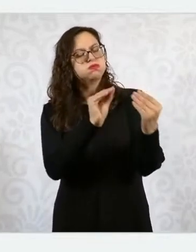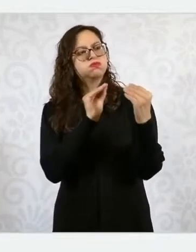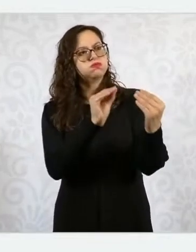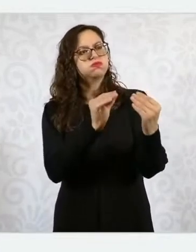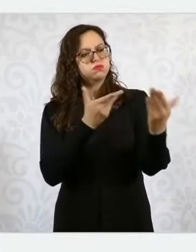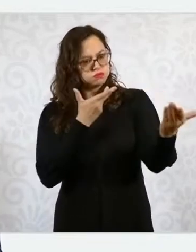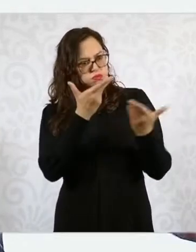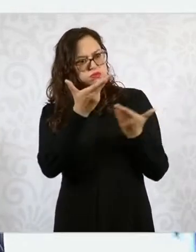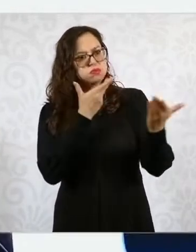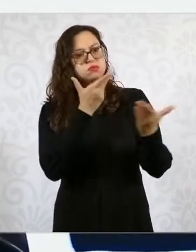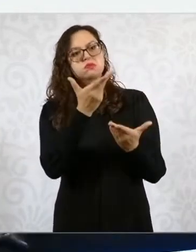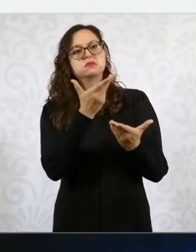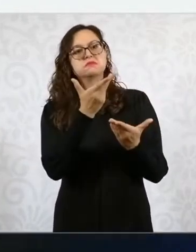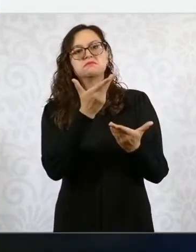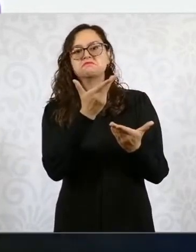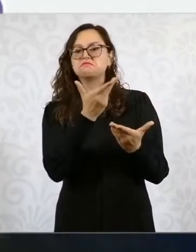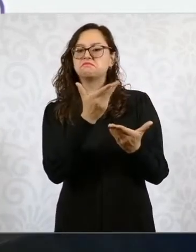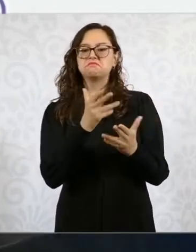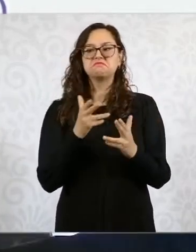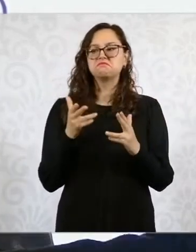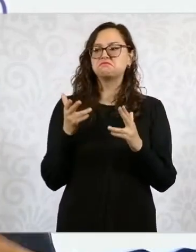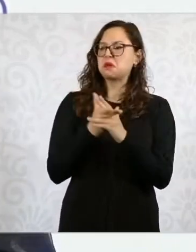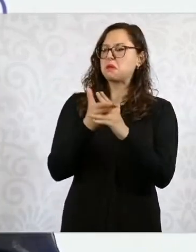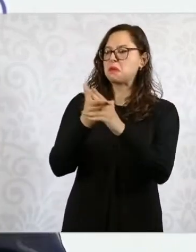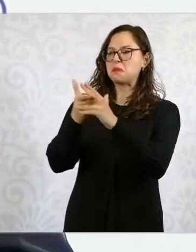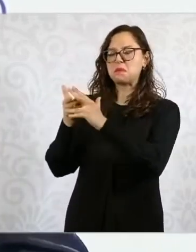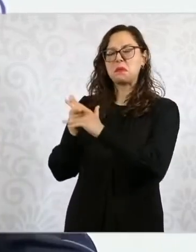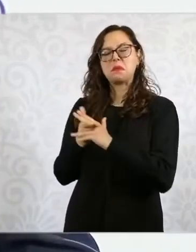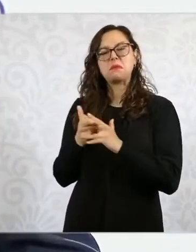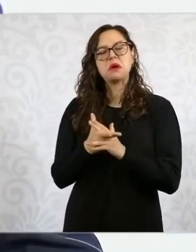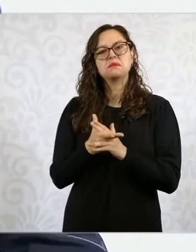asesinados, encarcelados.